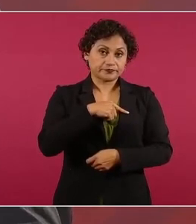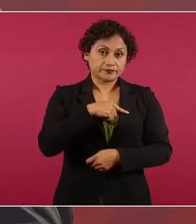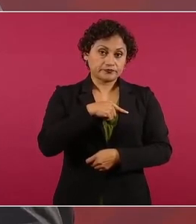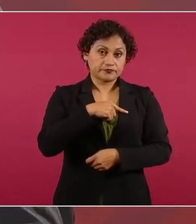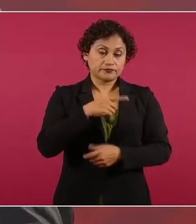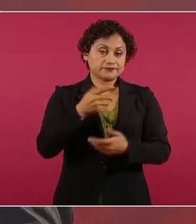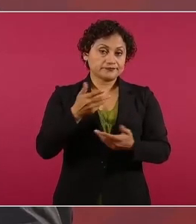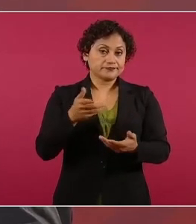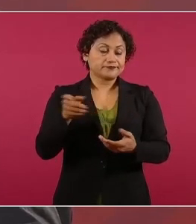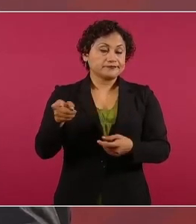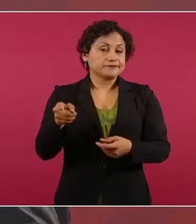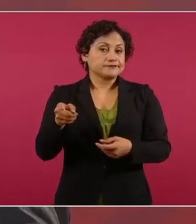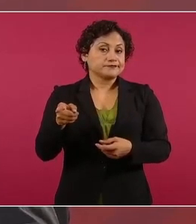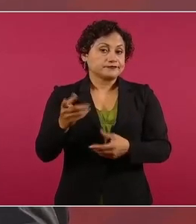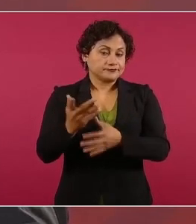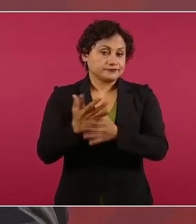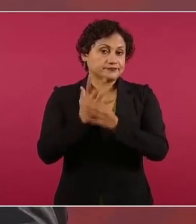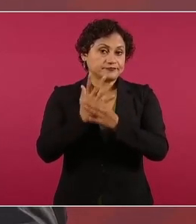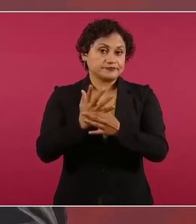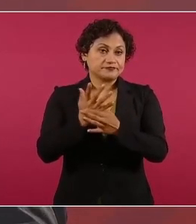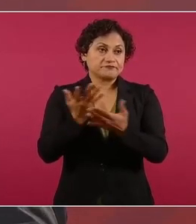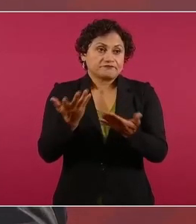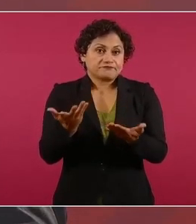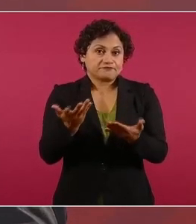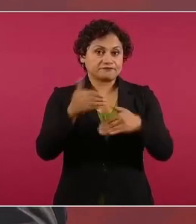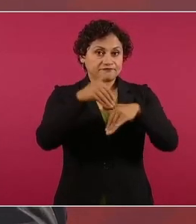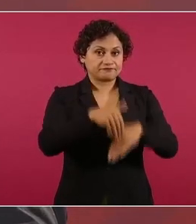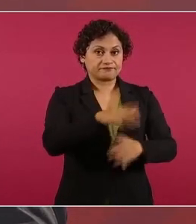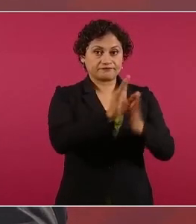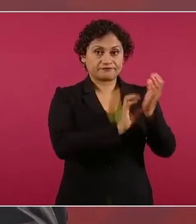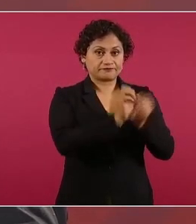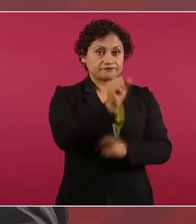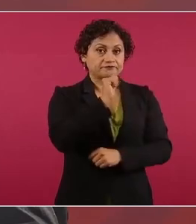fundamento constitucional.